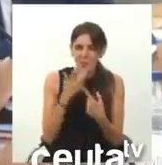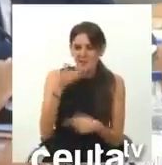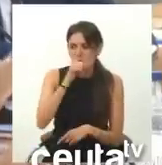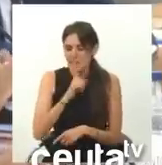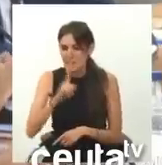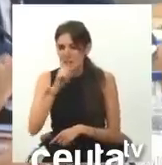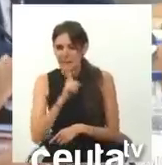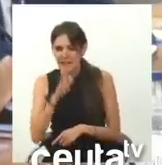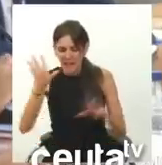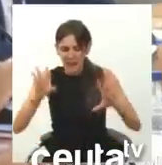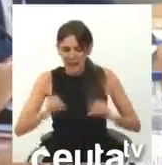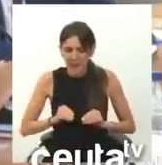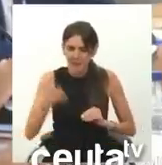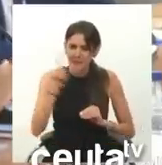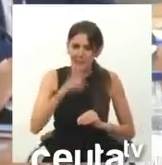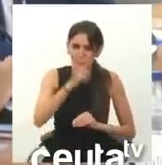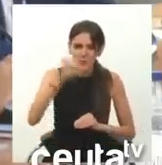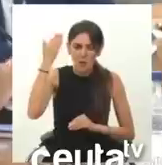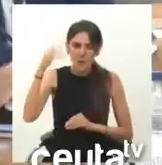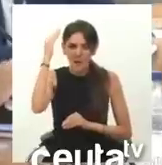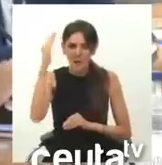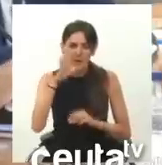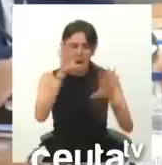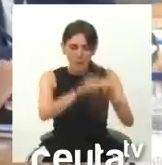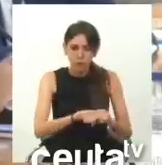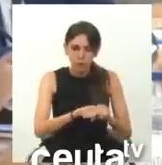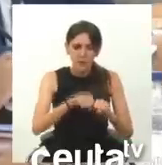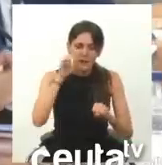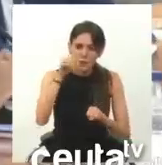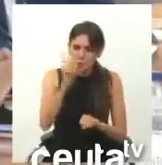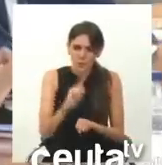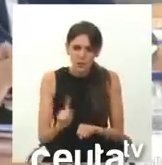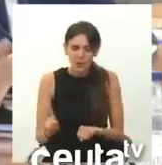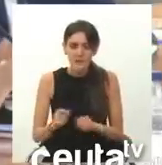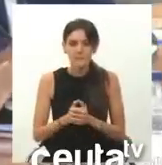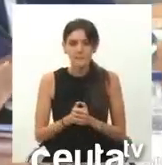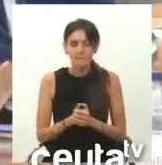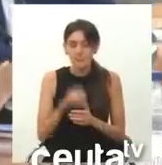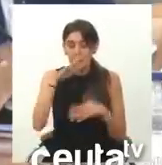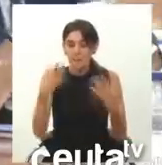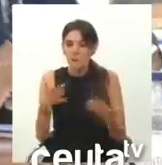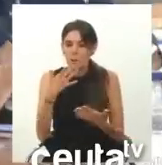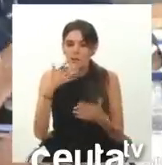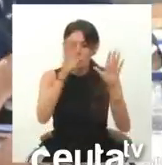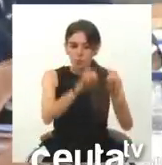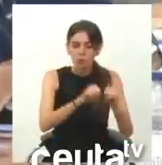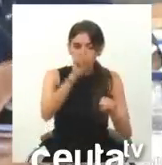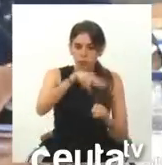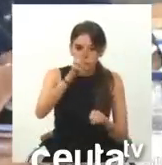y aceptan que Marruecos tome tierra que no es suya y nunca ha sido suya.